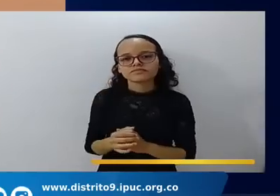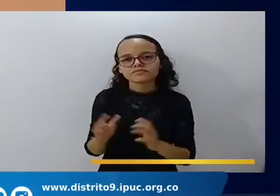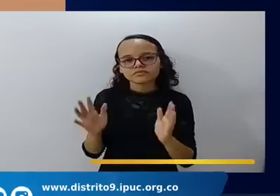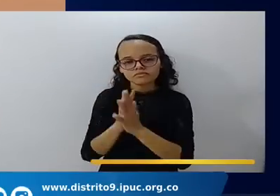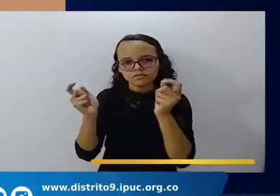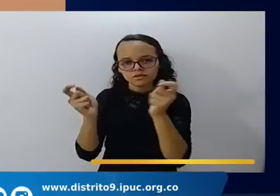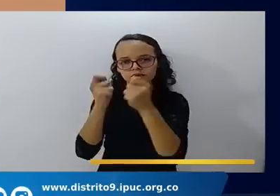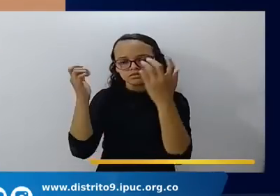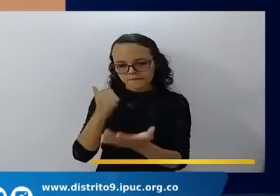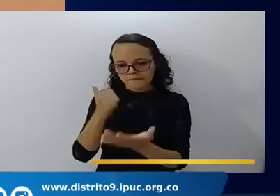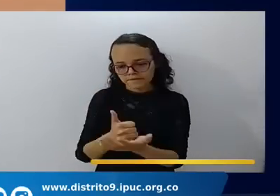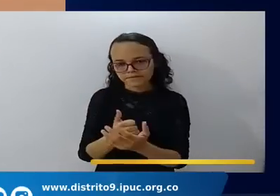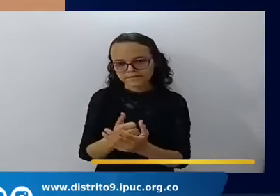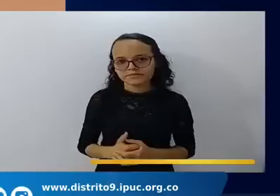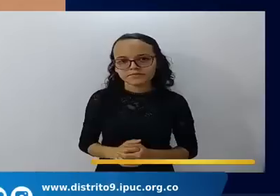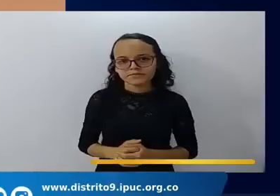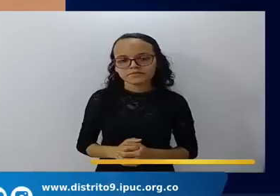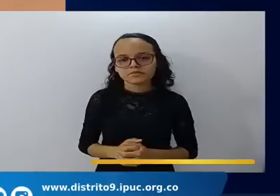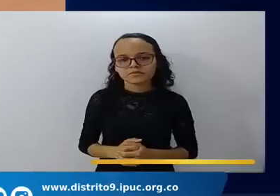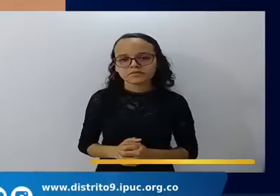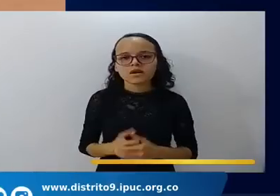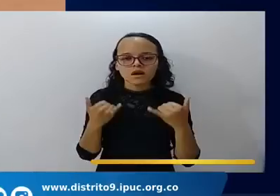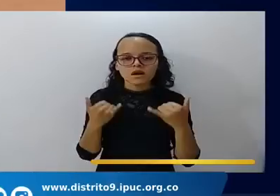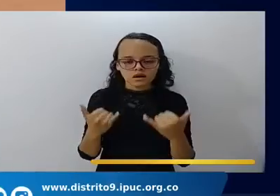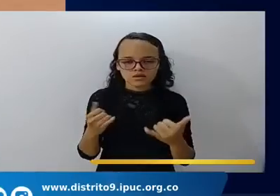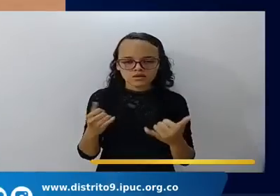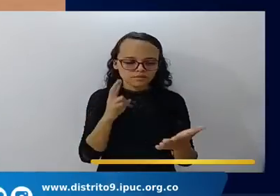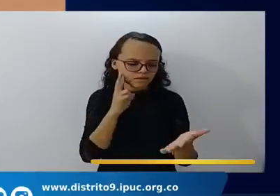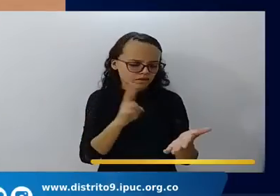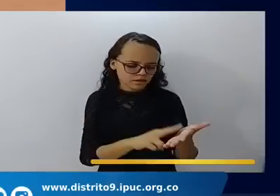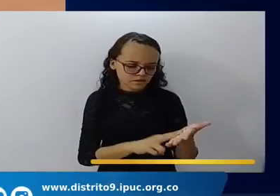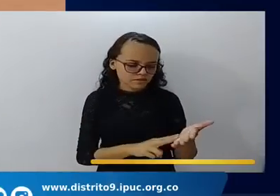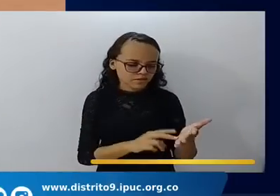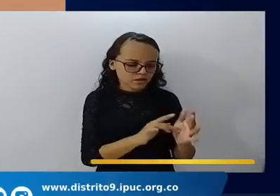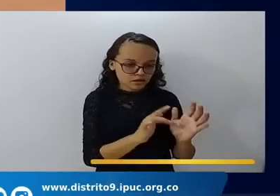amén y quiero leer una partecita aquí